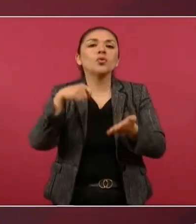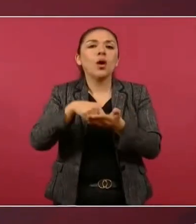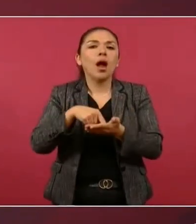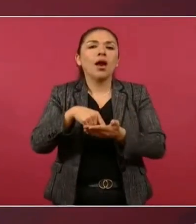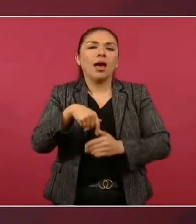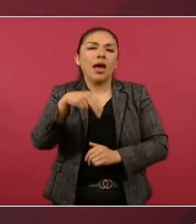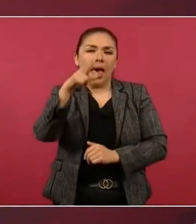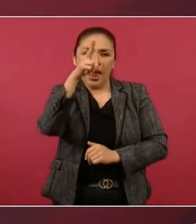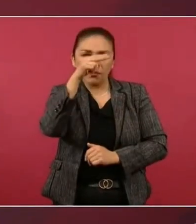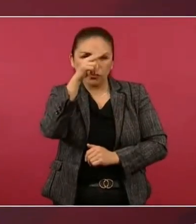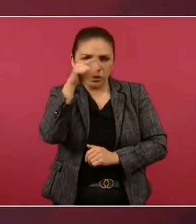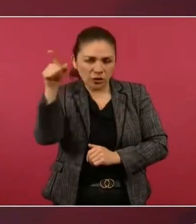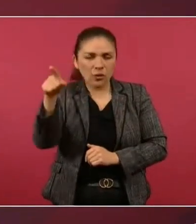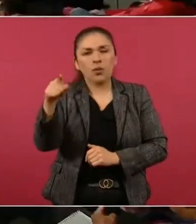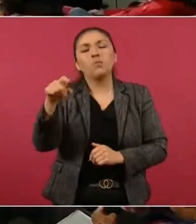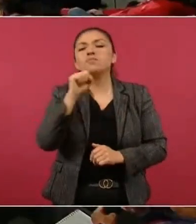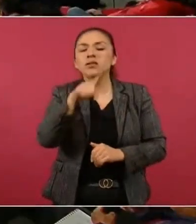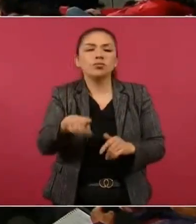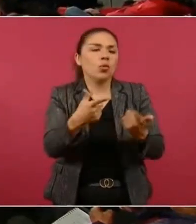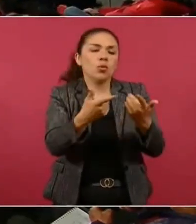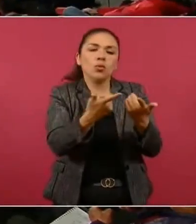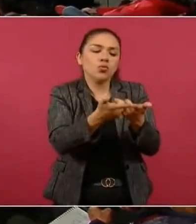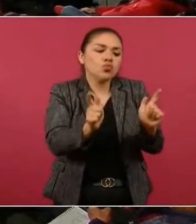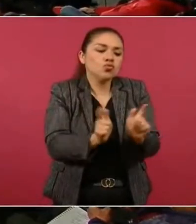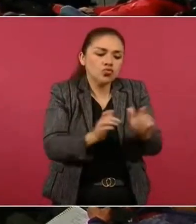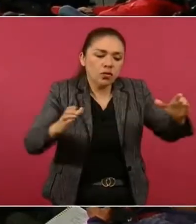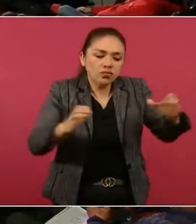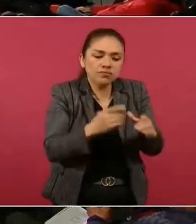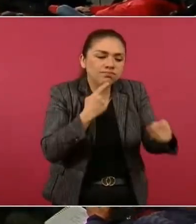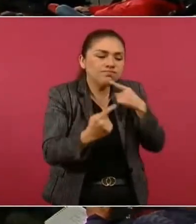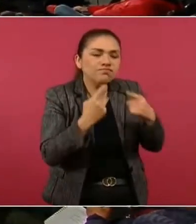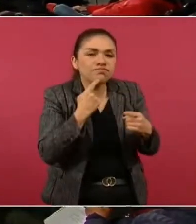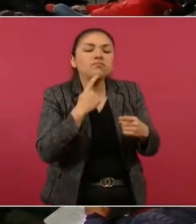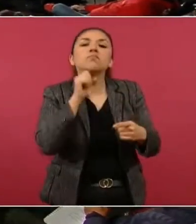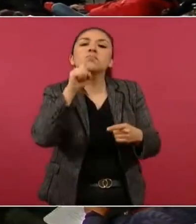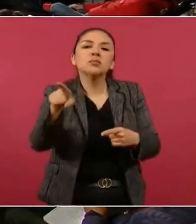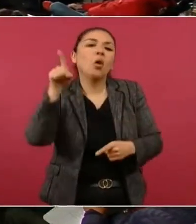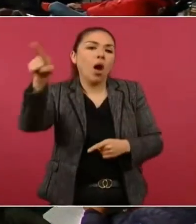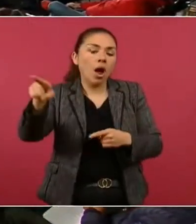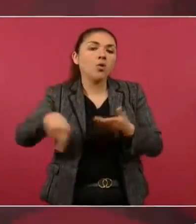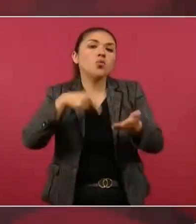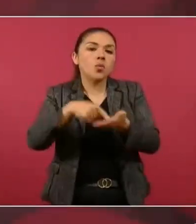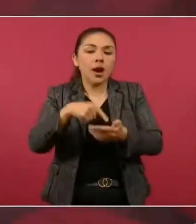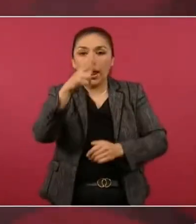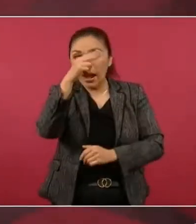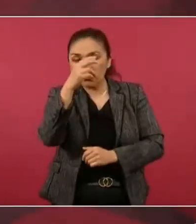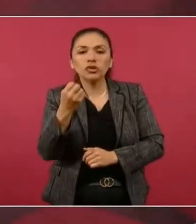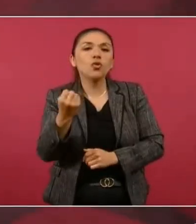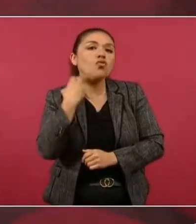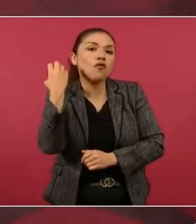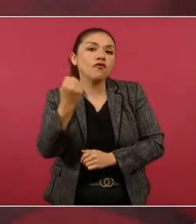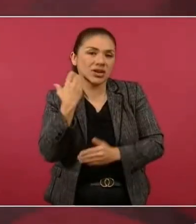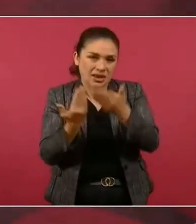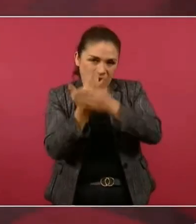del Gabinete de Seguridad, conferencia de prensa también en Hermosillo.